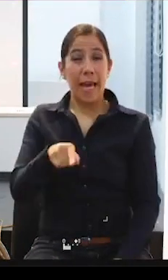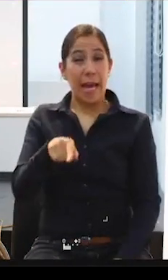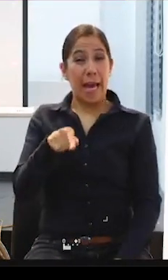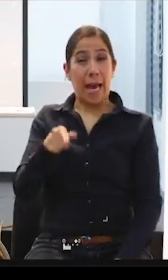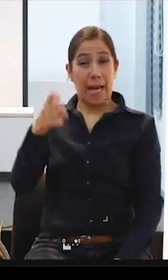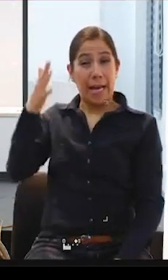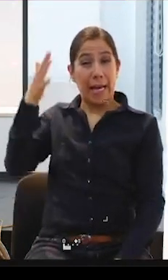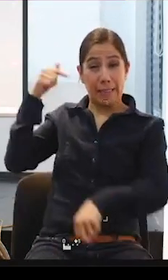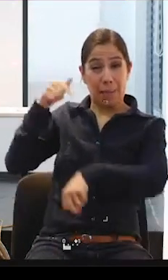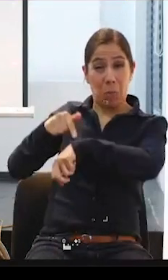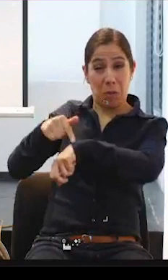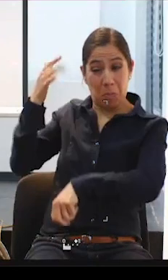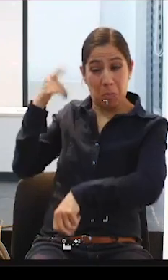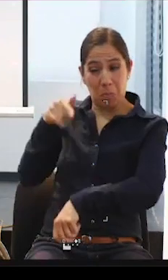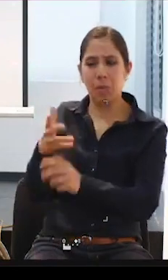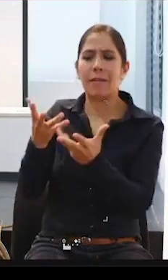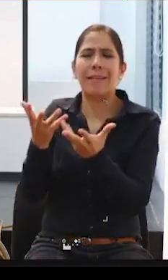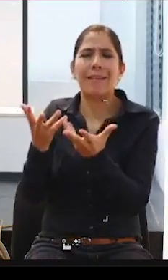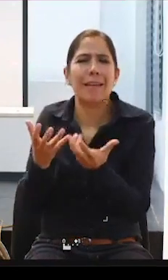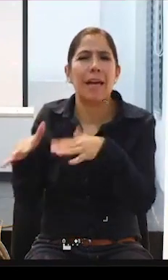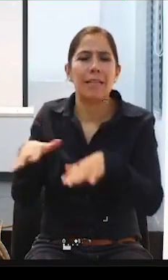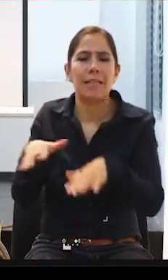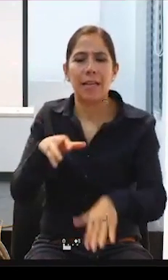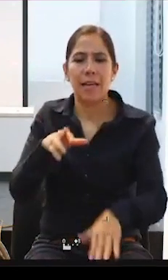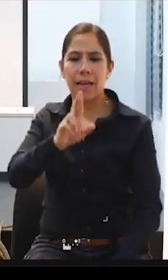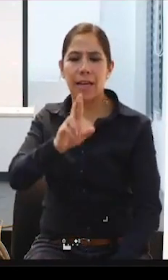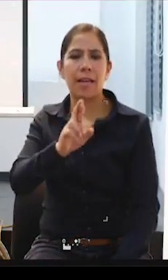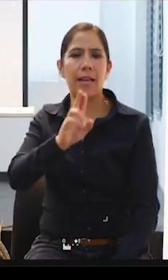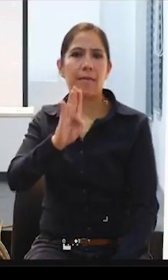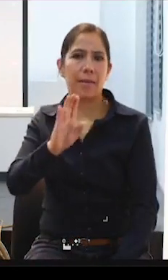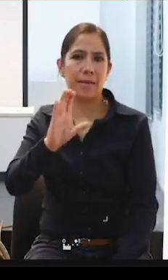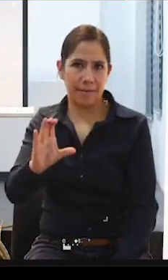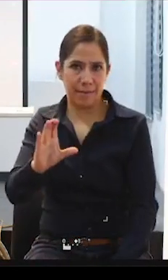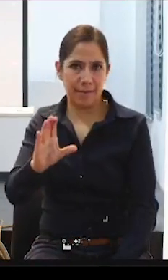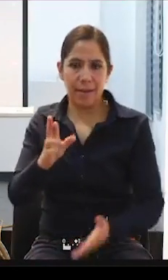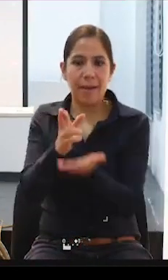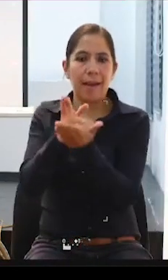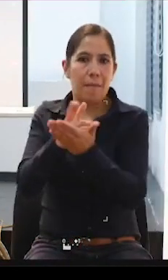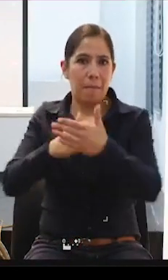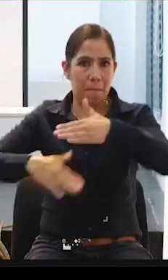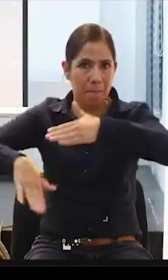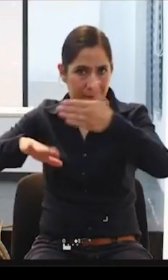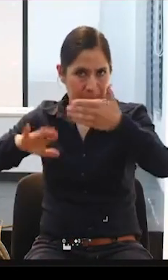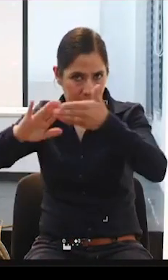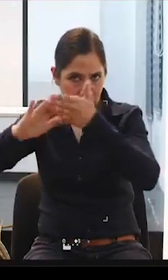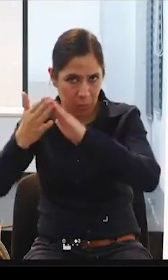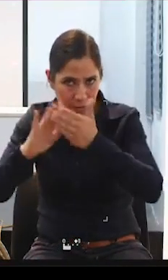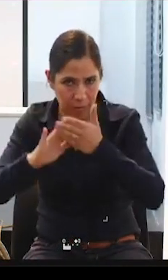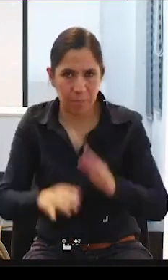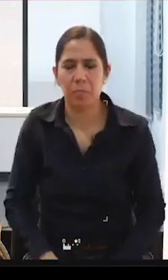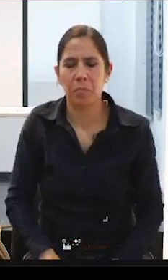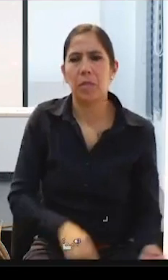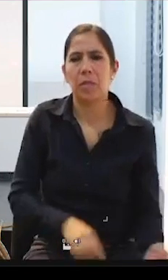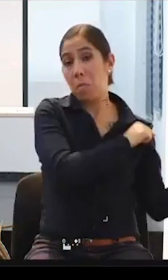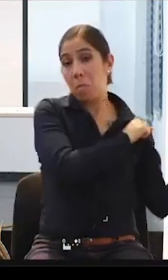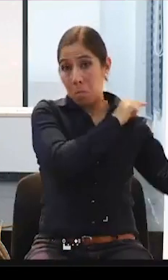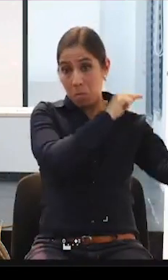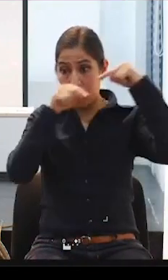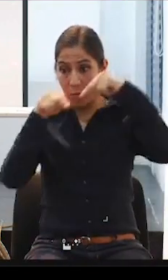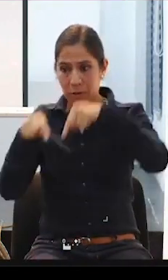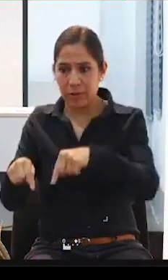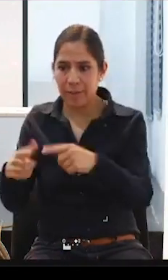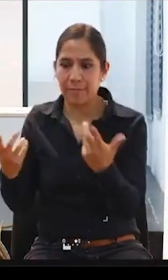Esa era mi idea, pero cuando he vuelto, he vuelto cumplida, no hay microempresas, no hay nada, me he dedicado más a vida